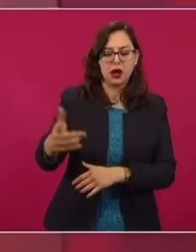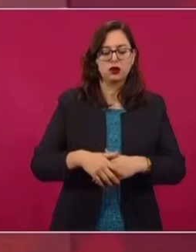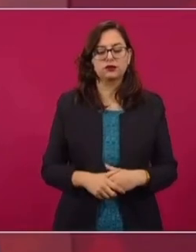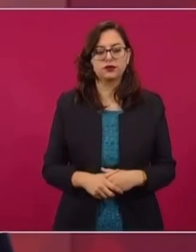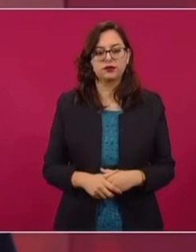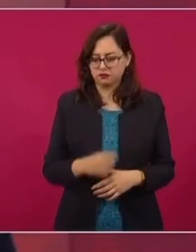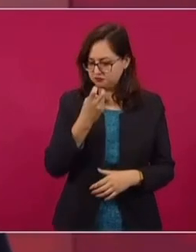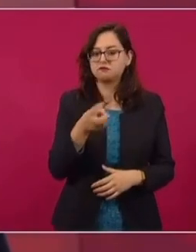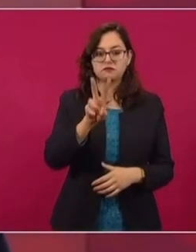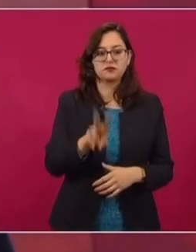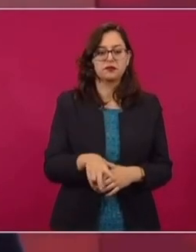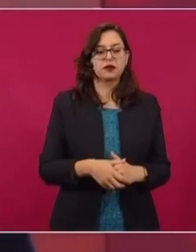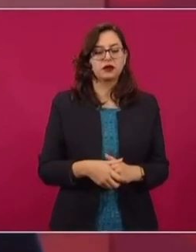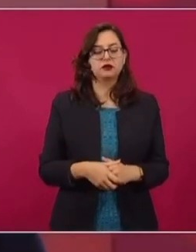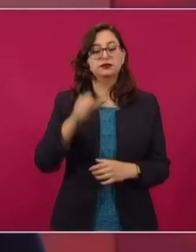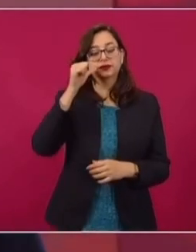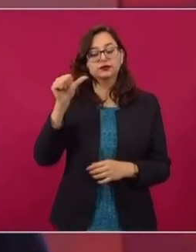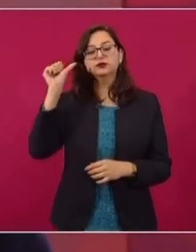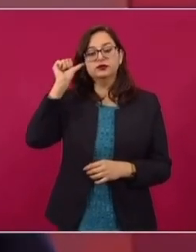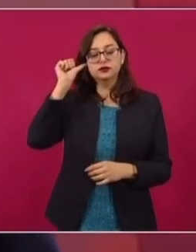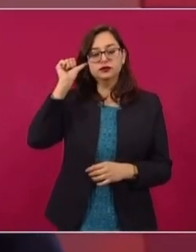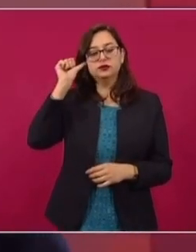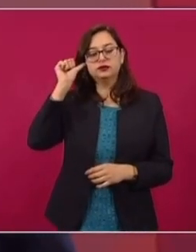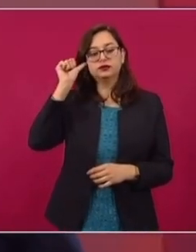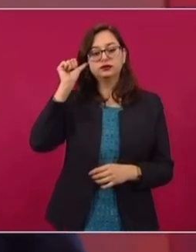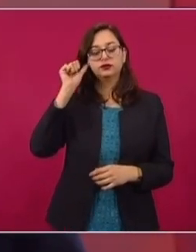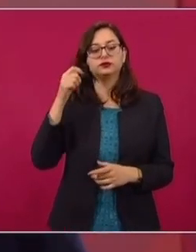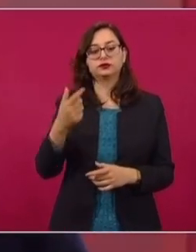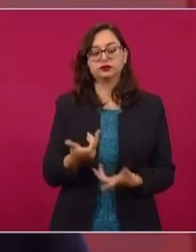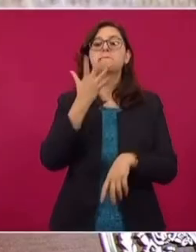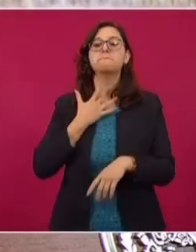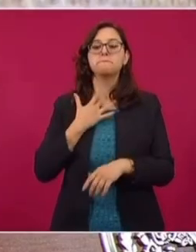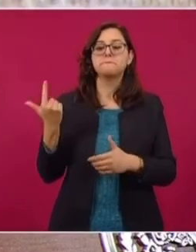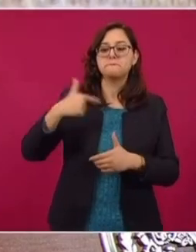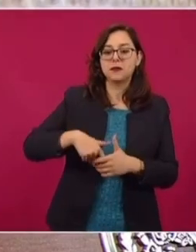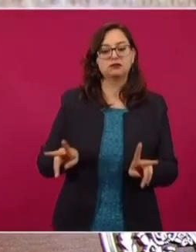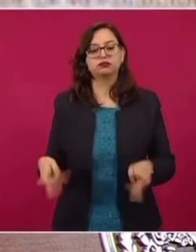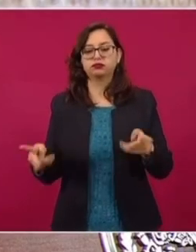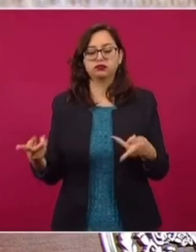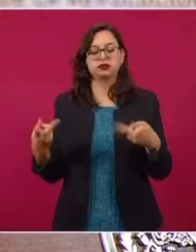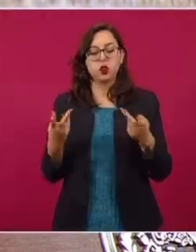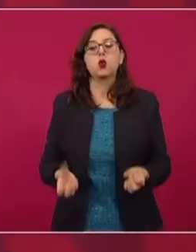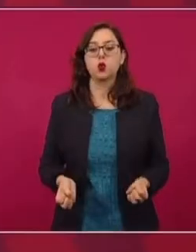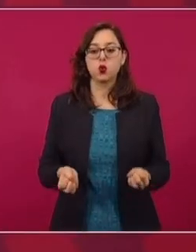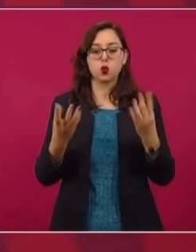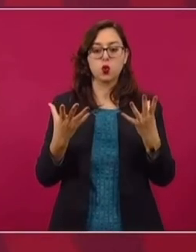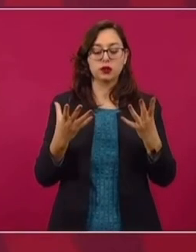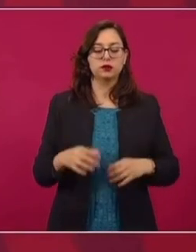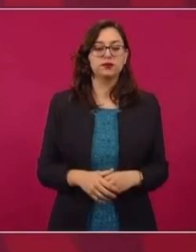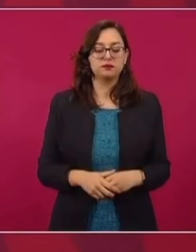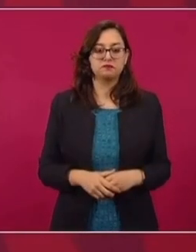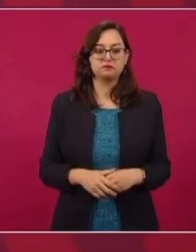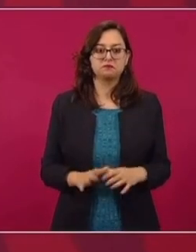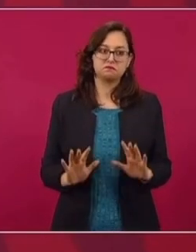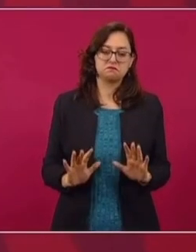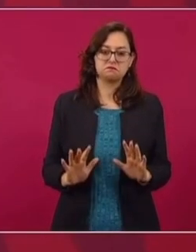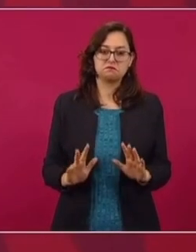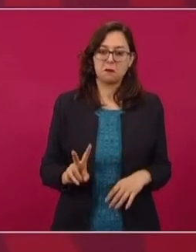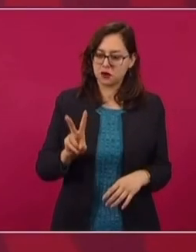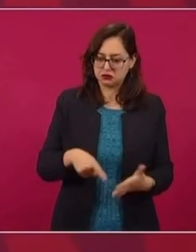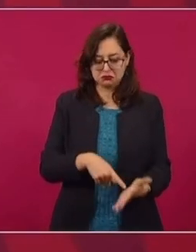Ayer me dieron el dato sobre el consumo de combustible, la venta de combustible de Pemex. Y ese es